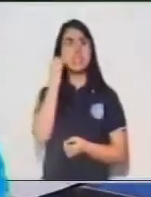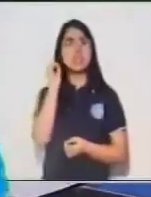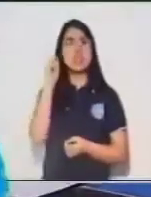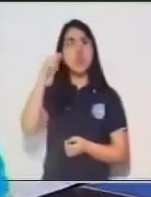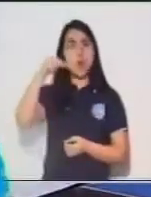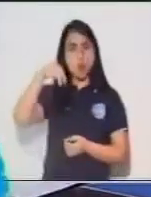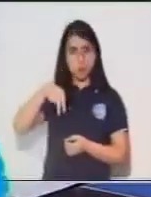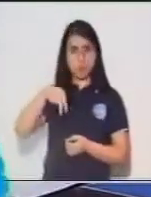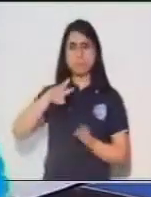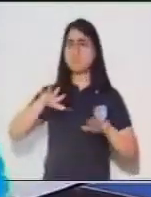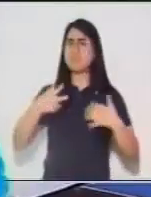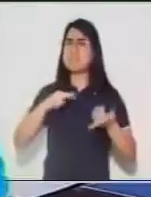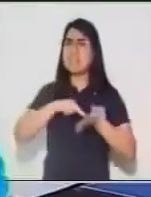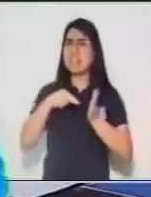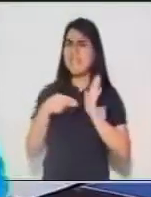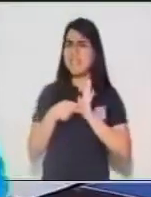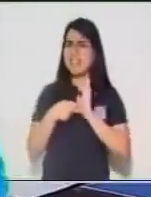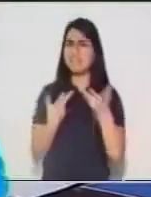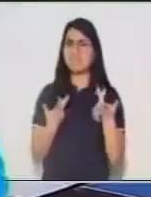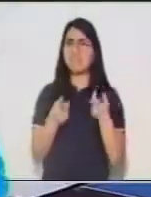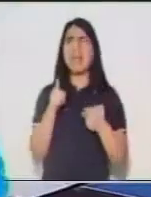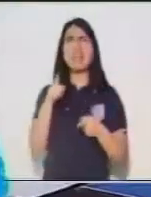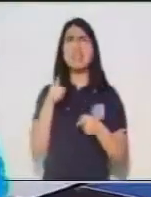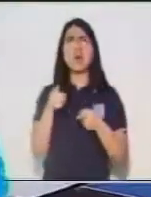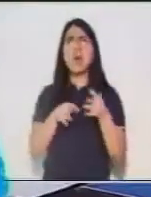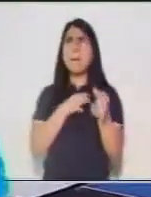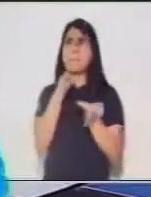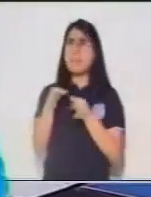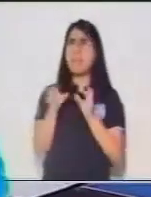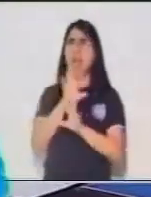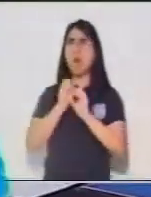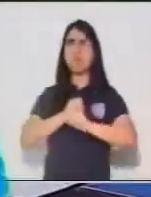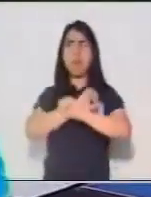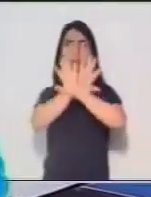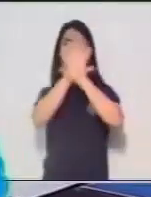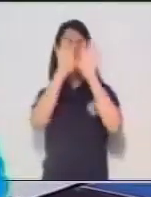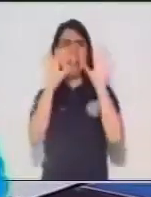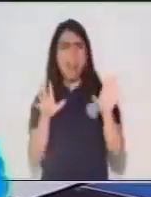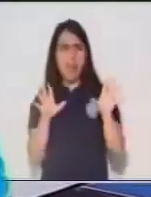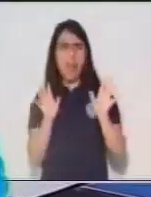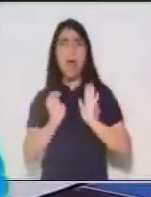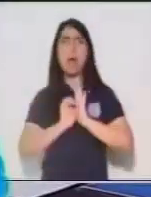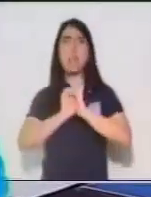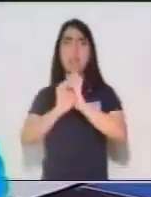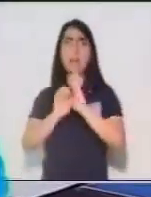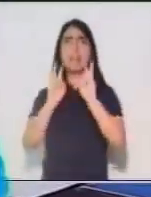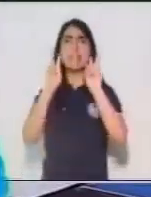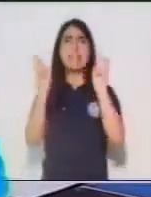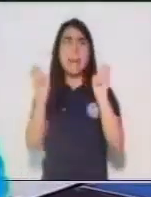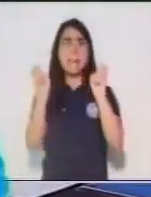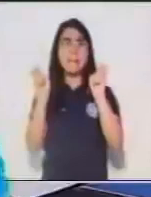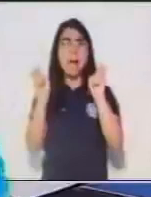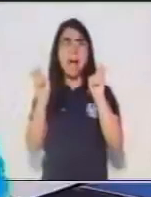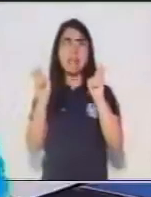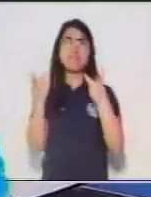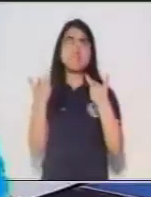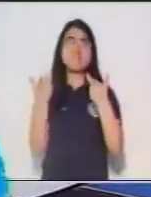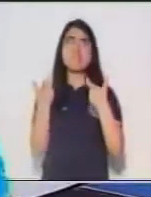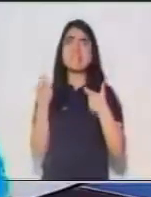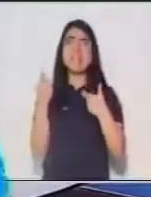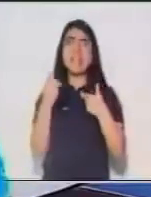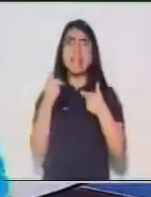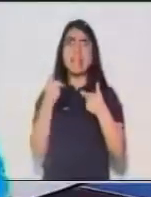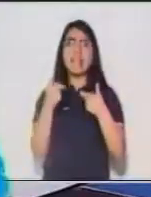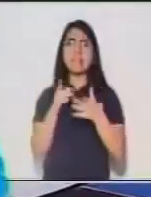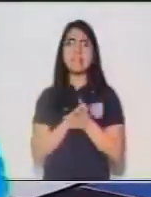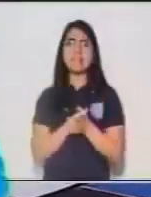sintáctica explica o aclara algo respecto al núcleo. O sea, es como complementar lo que